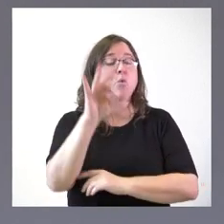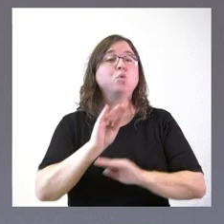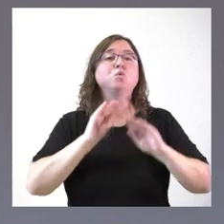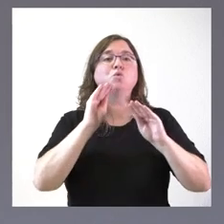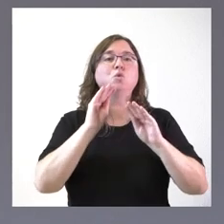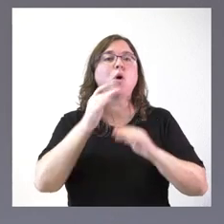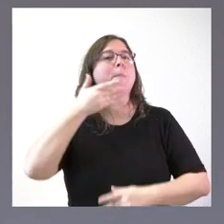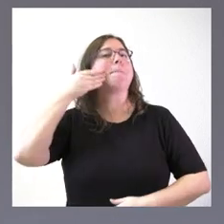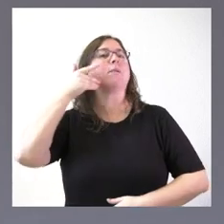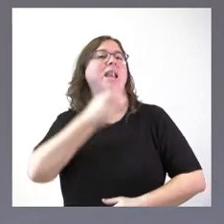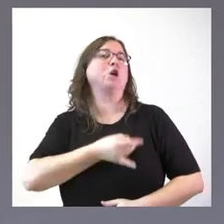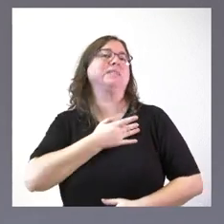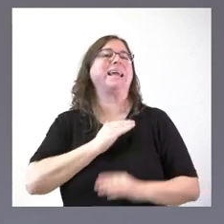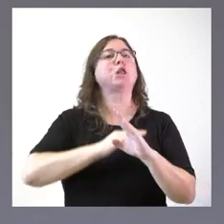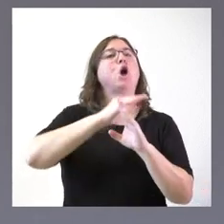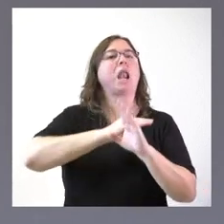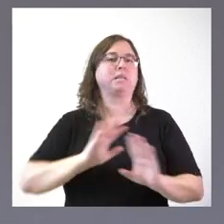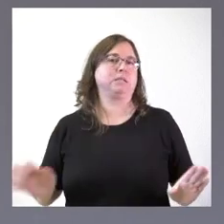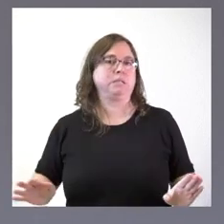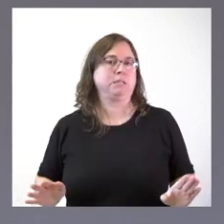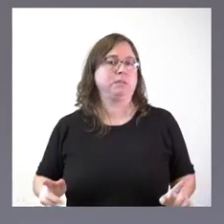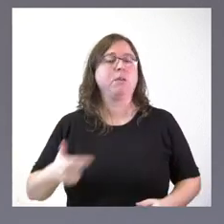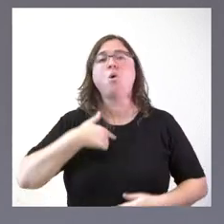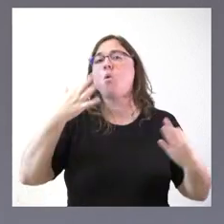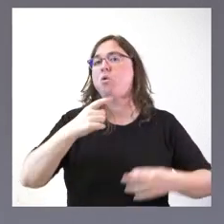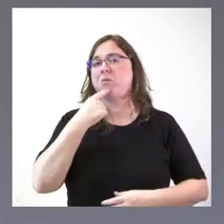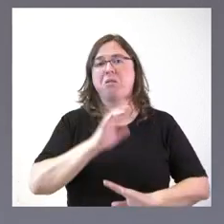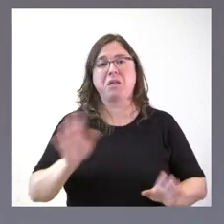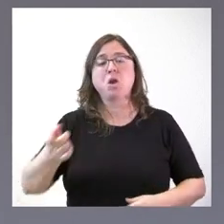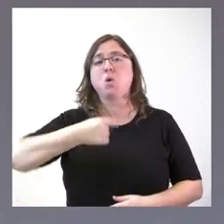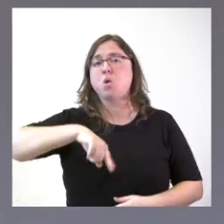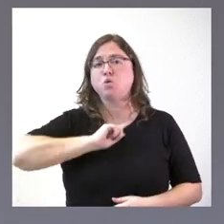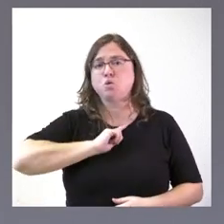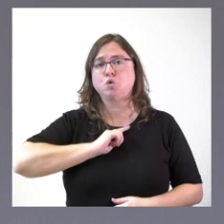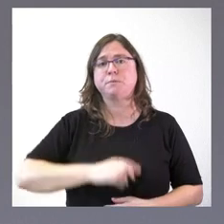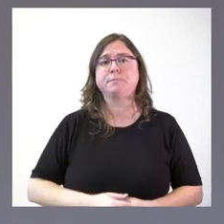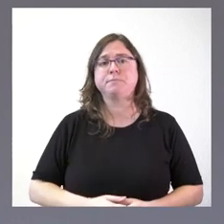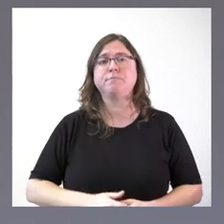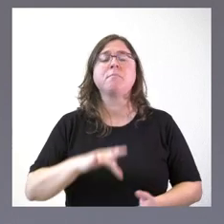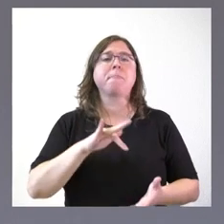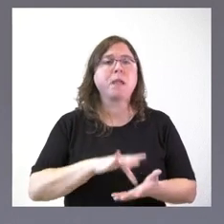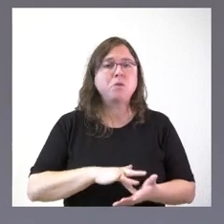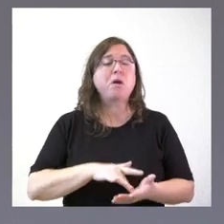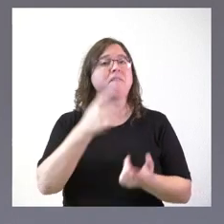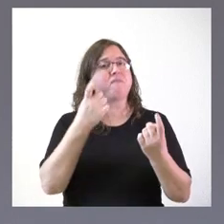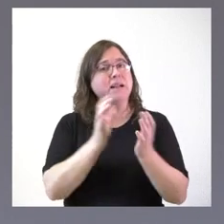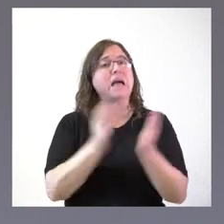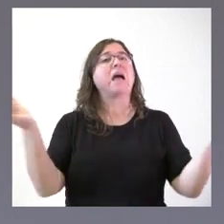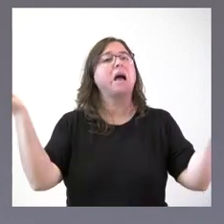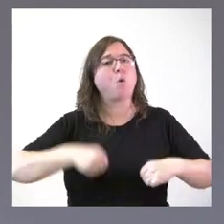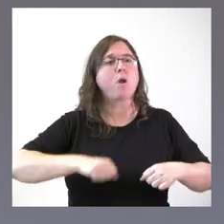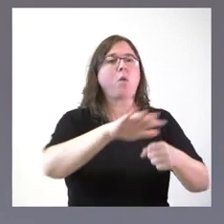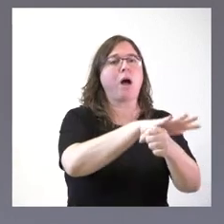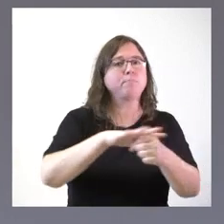privilegios de los sindicatos de clase. Y a este respecto es lo único que tengo que decir. Nosotros tenemos la voluntad de llegar a acuerdos en todos los ámbitos.